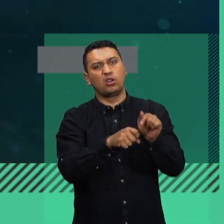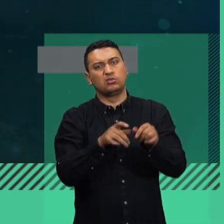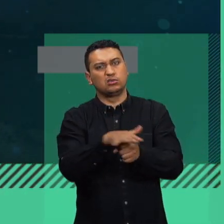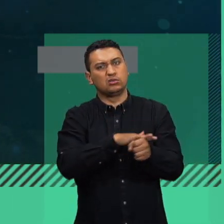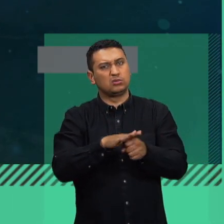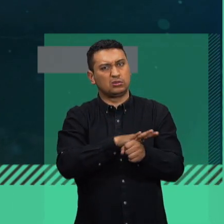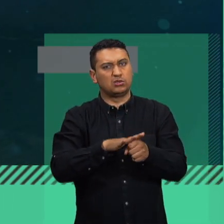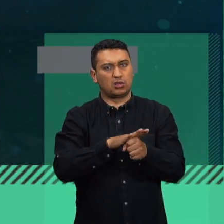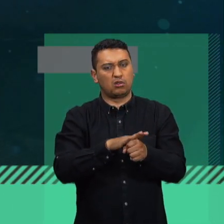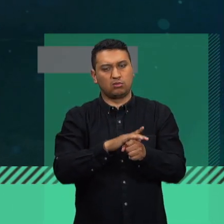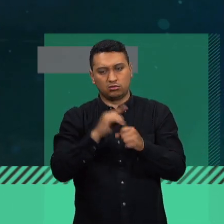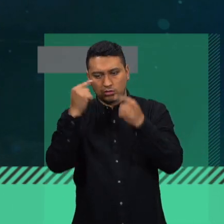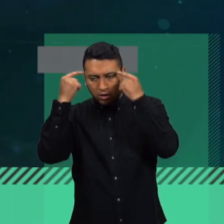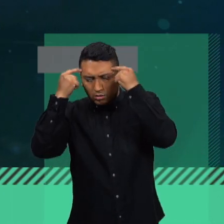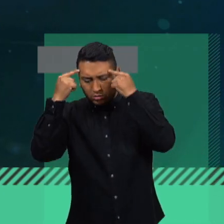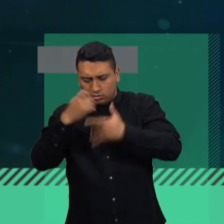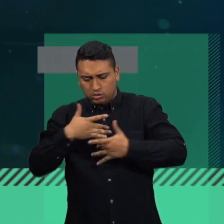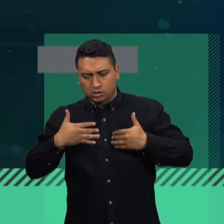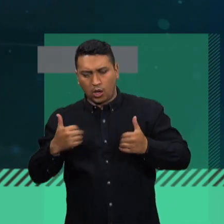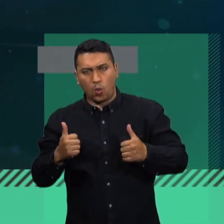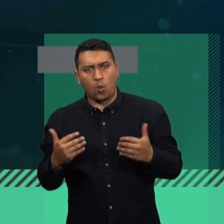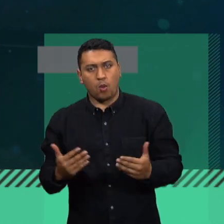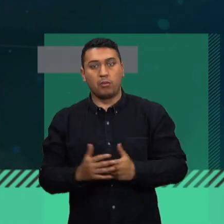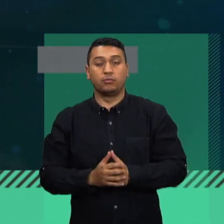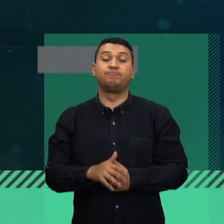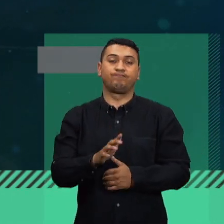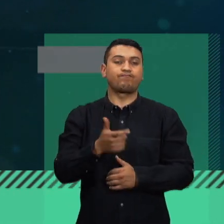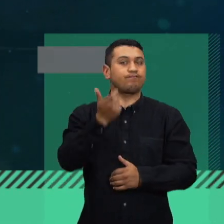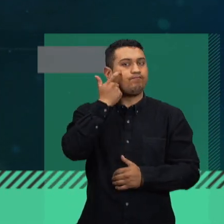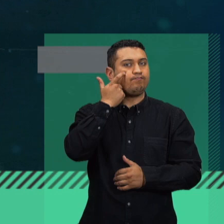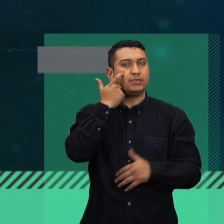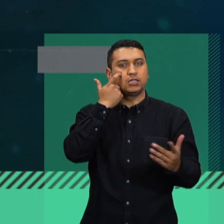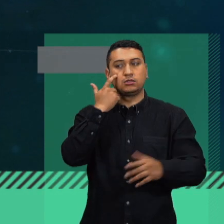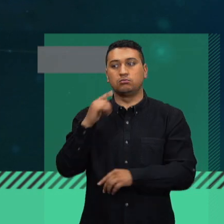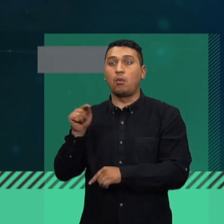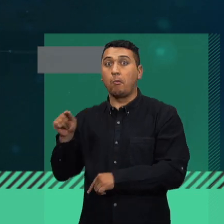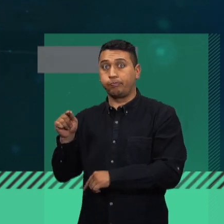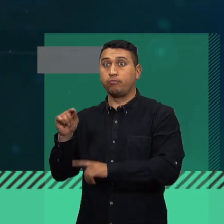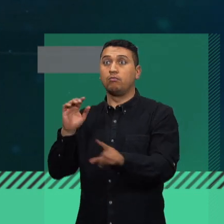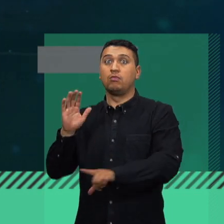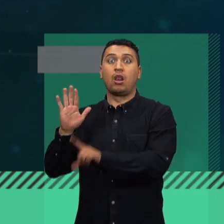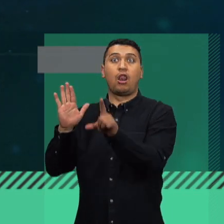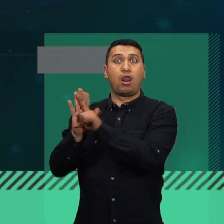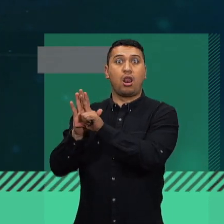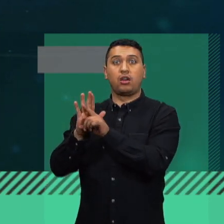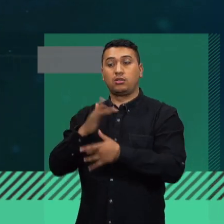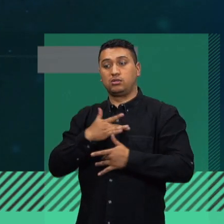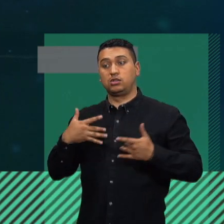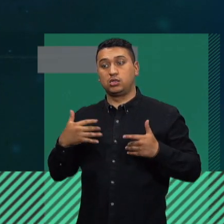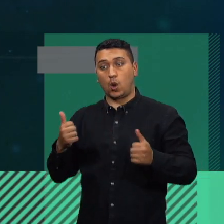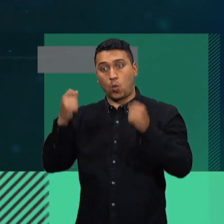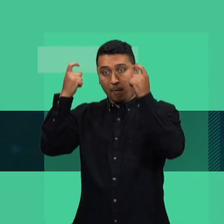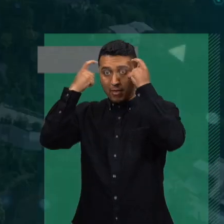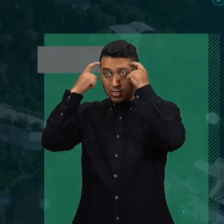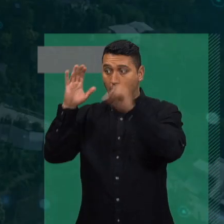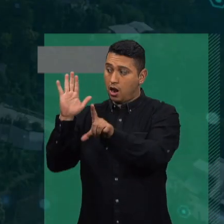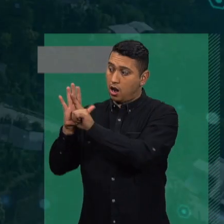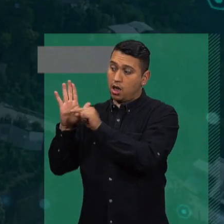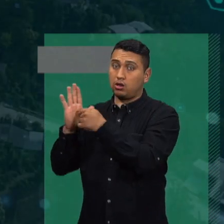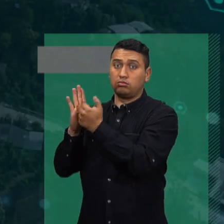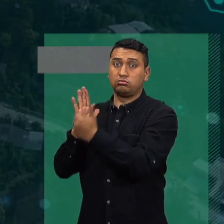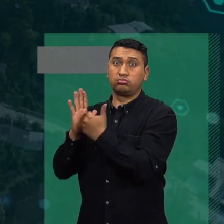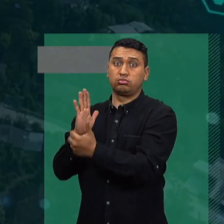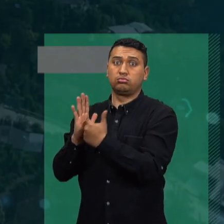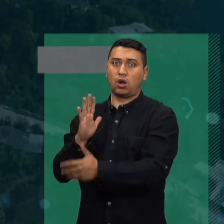en Colombia y la realidad es que a pesar de que tenemos una ley de salud mental hermosa en el papel y muy completa en lo que